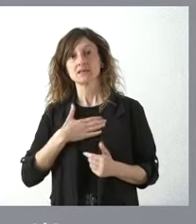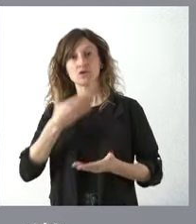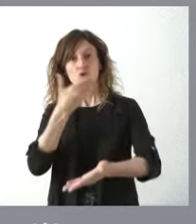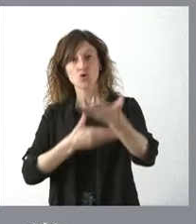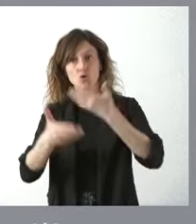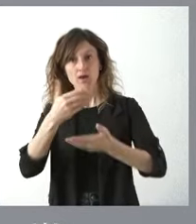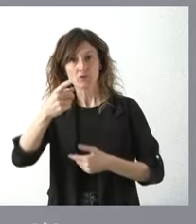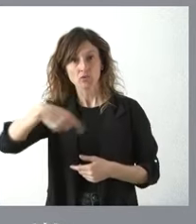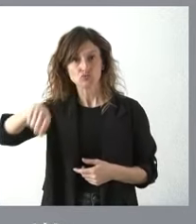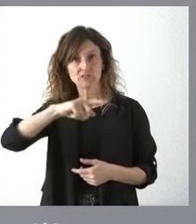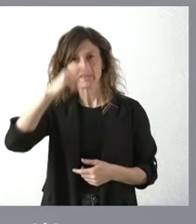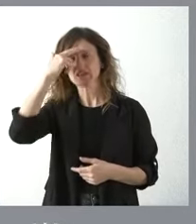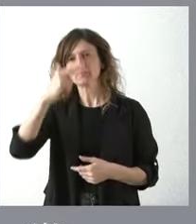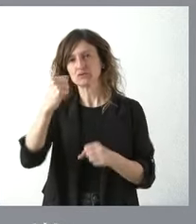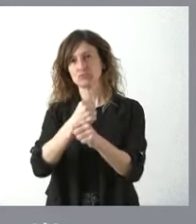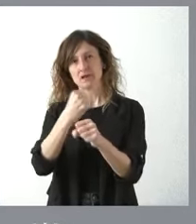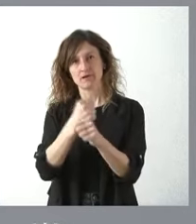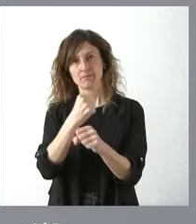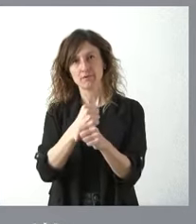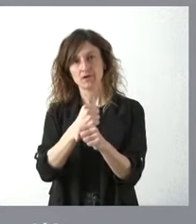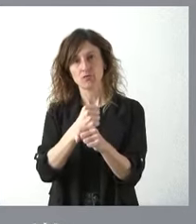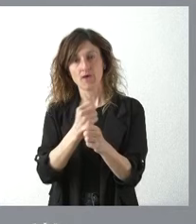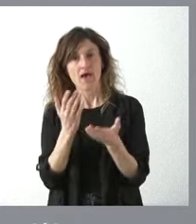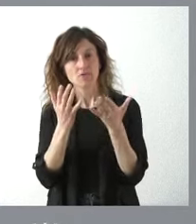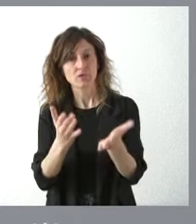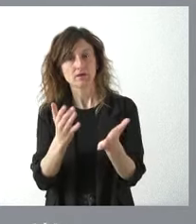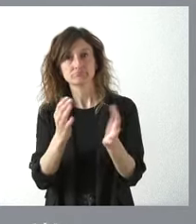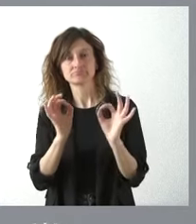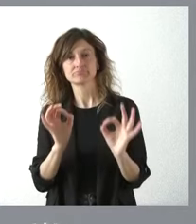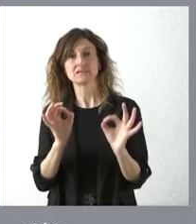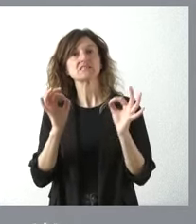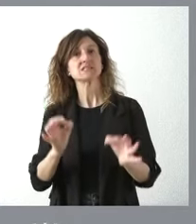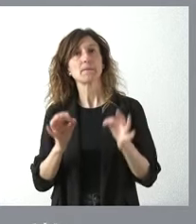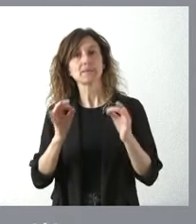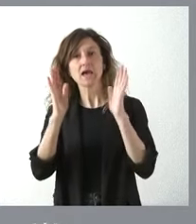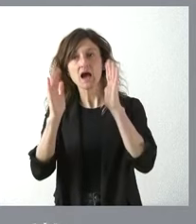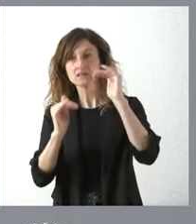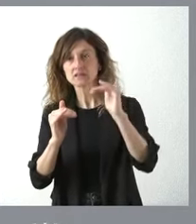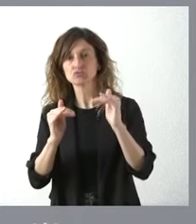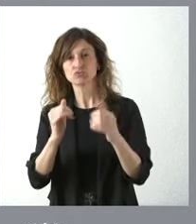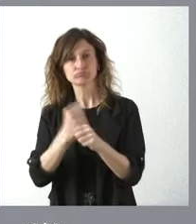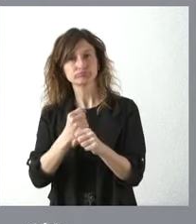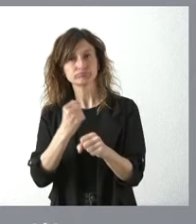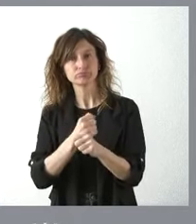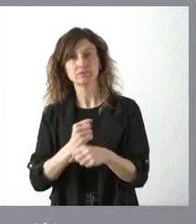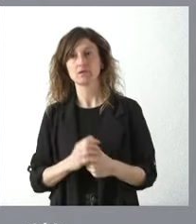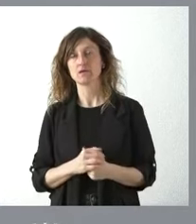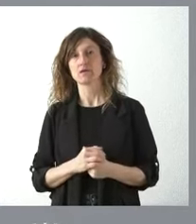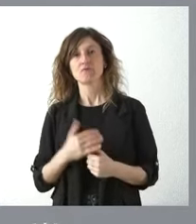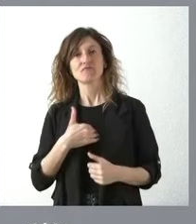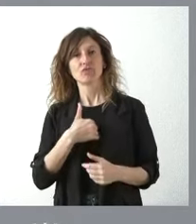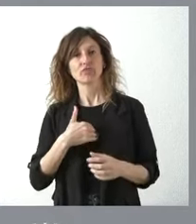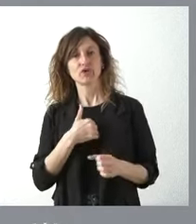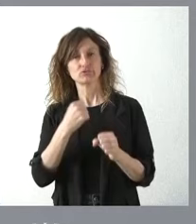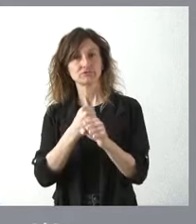respetar su tarea y hacer posible su trabajo y en eso estaremos siempre atentos implicados y será nuestra función nuestra